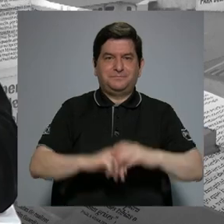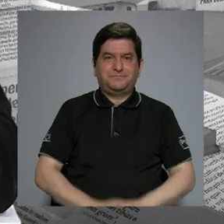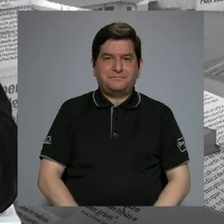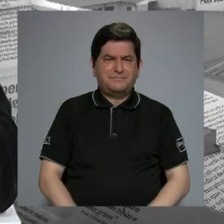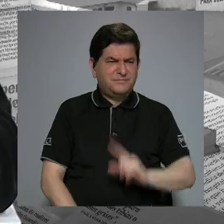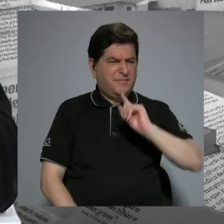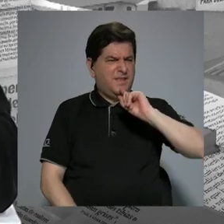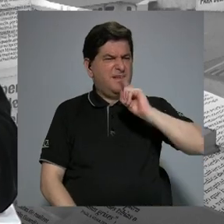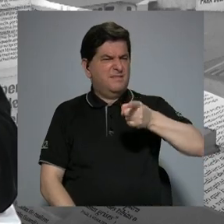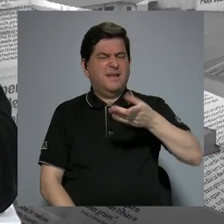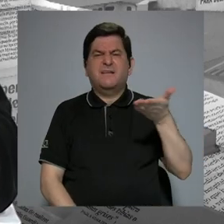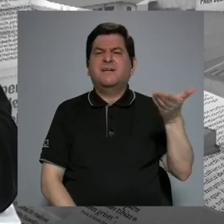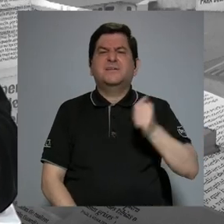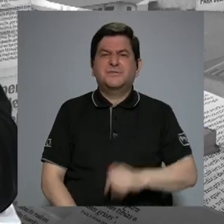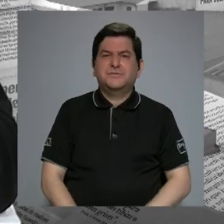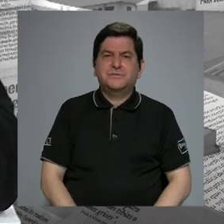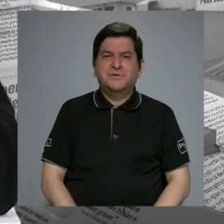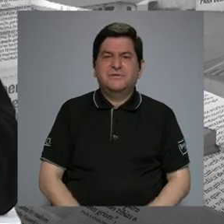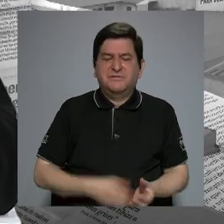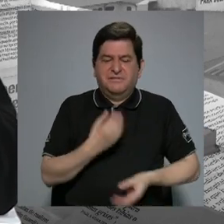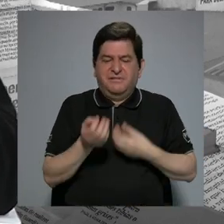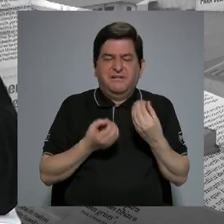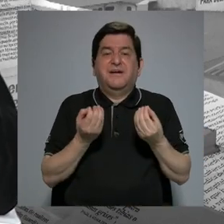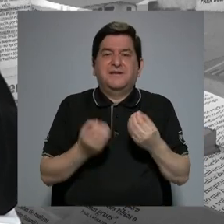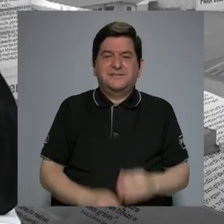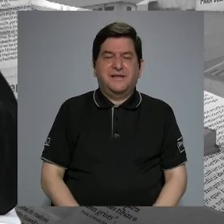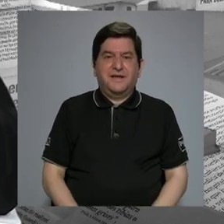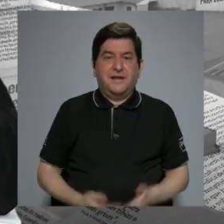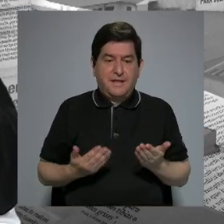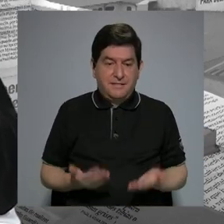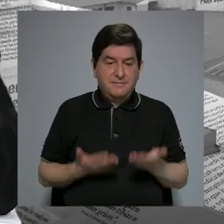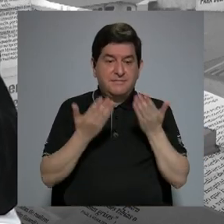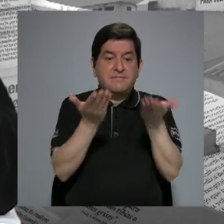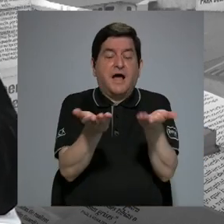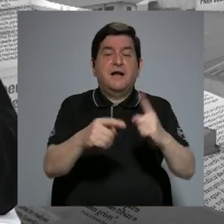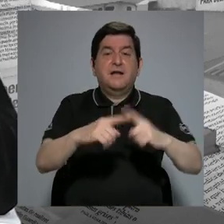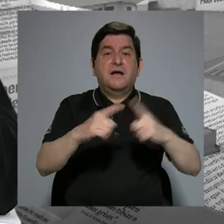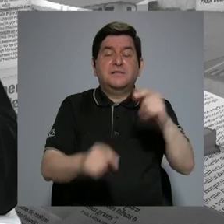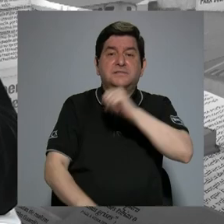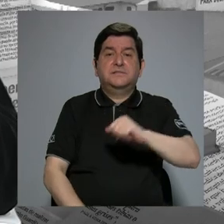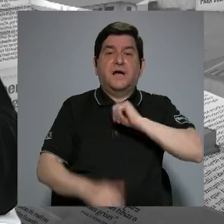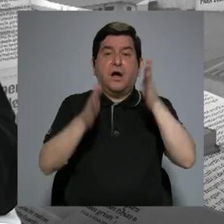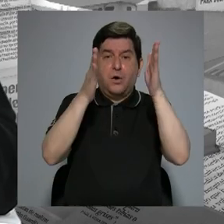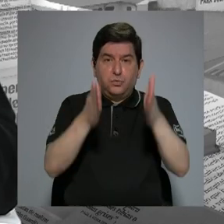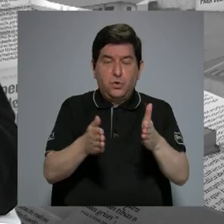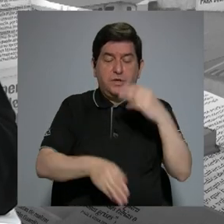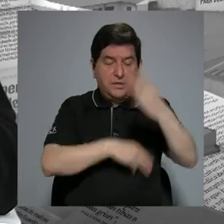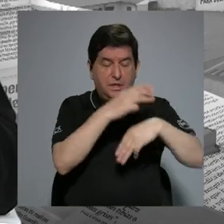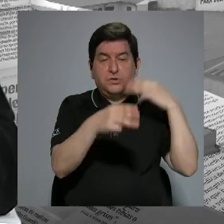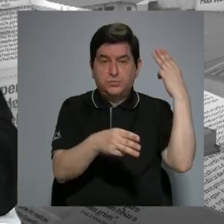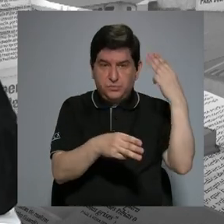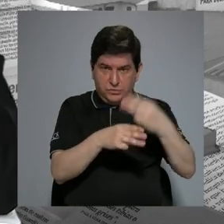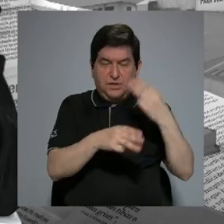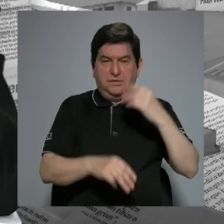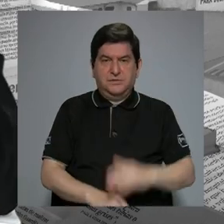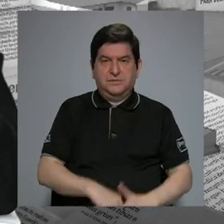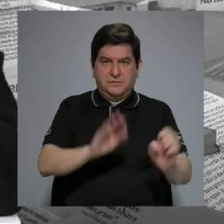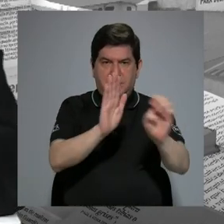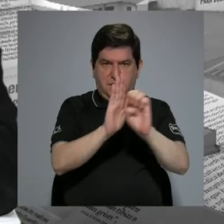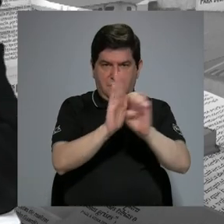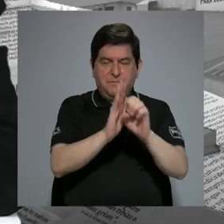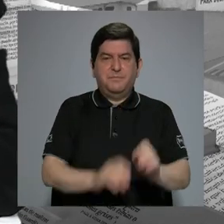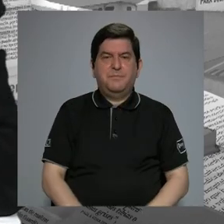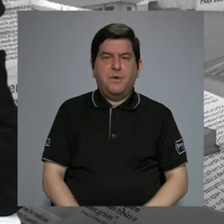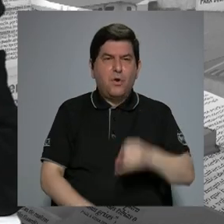Estas declaraciones, lo que hacemos es entregarlas a diferentes autoridades a nivel mundial. Por ejemplo,